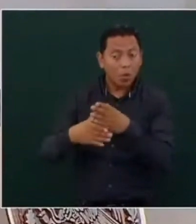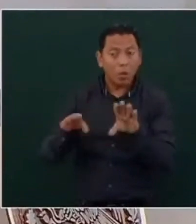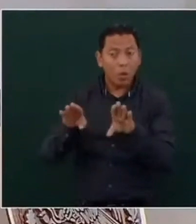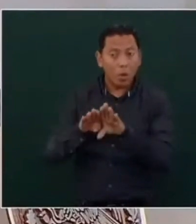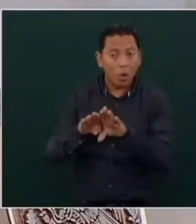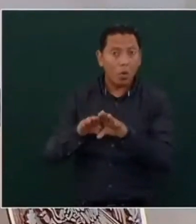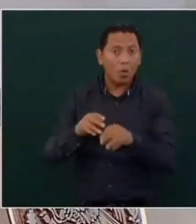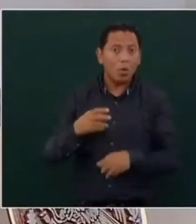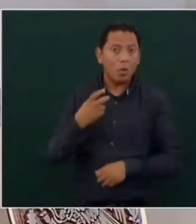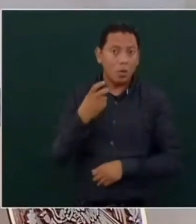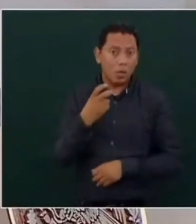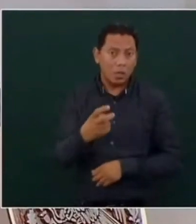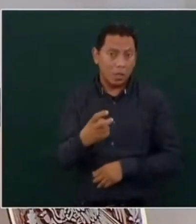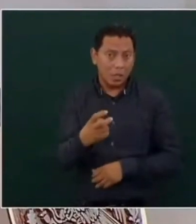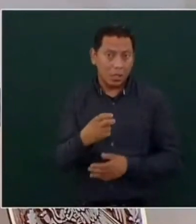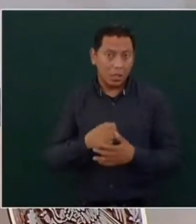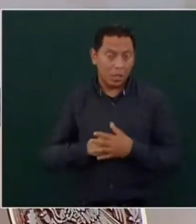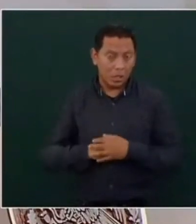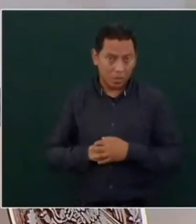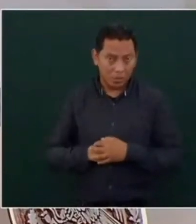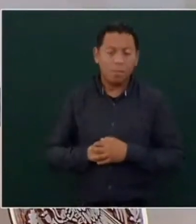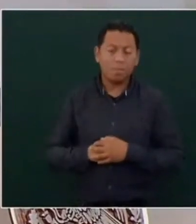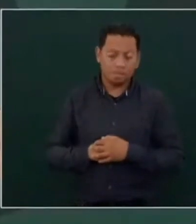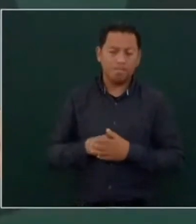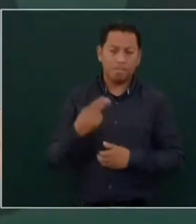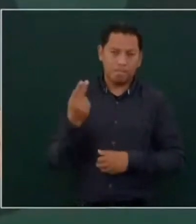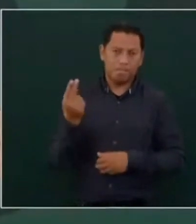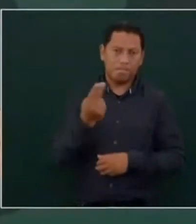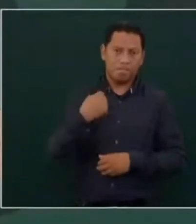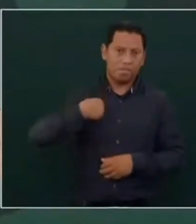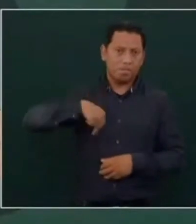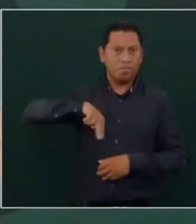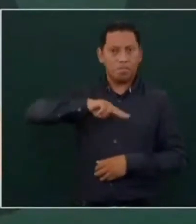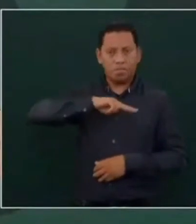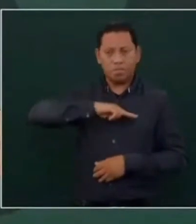hay vuelos rasantes no hay